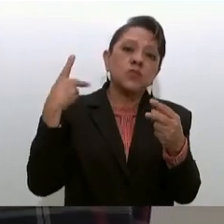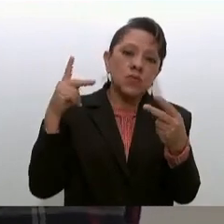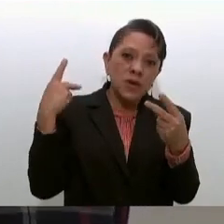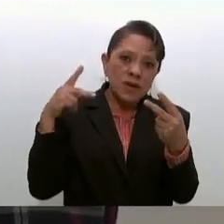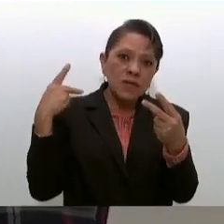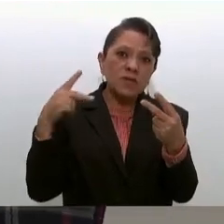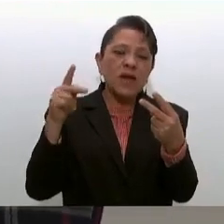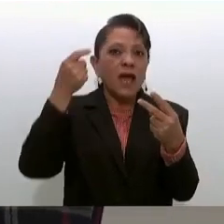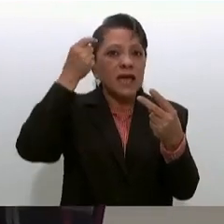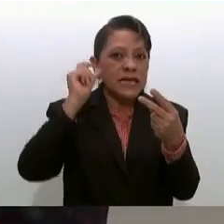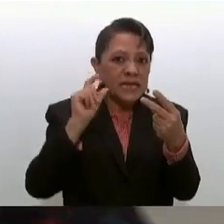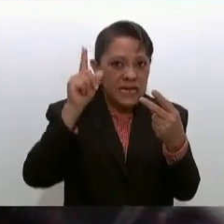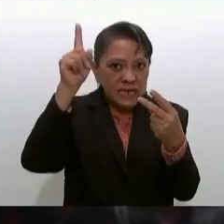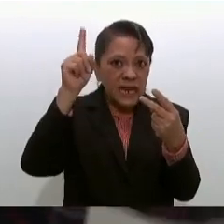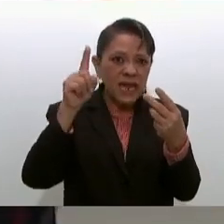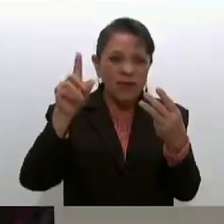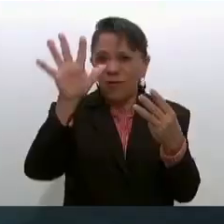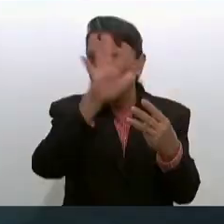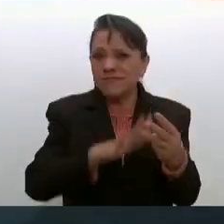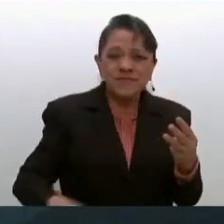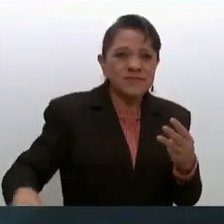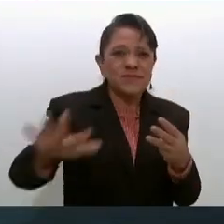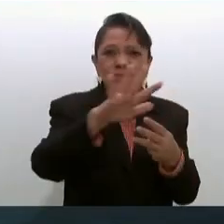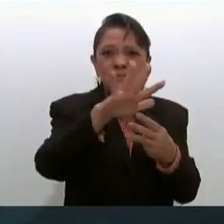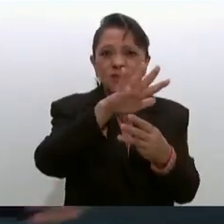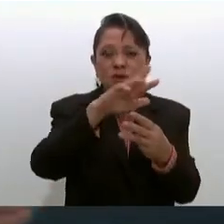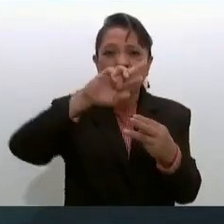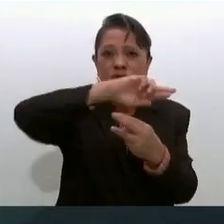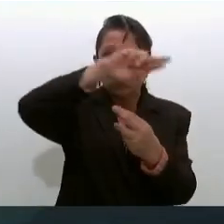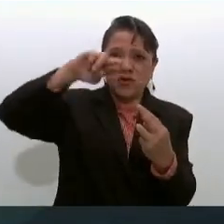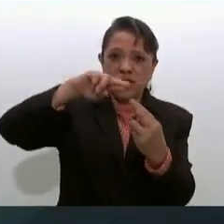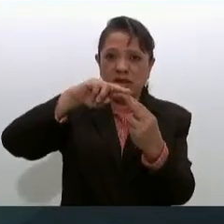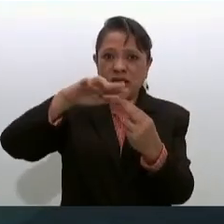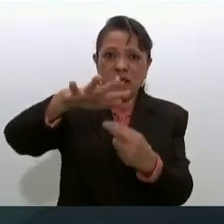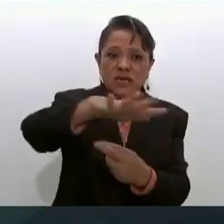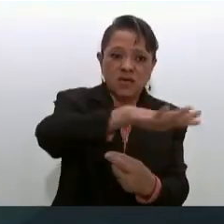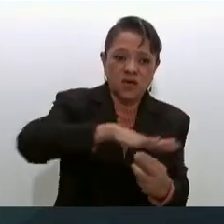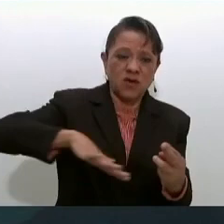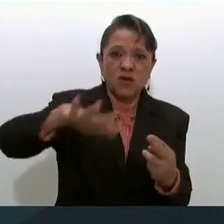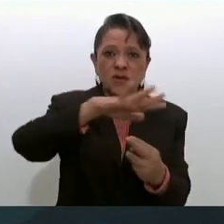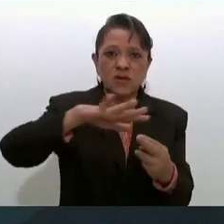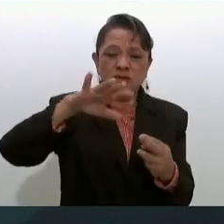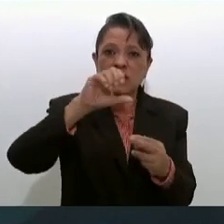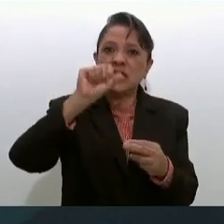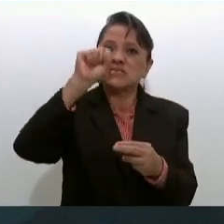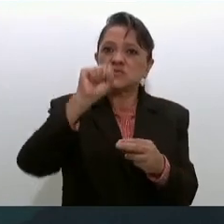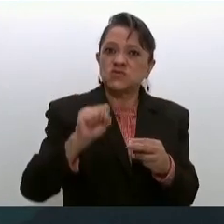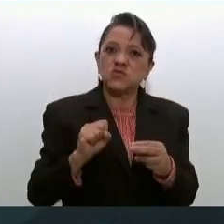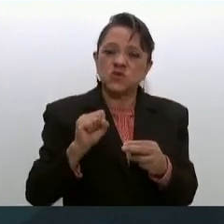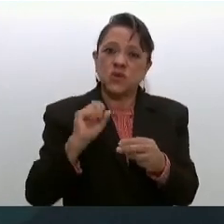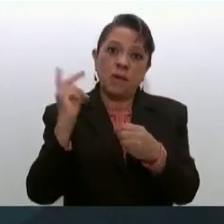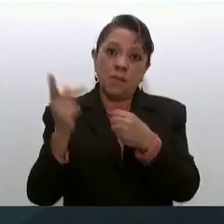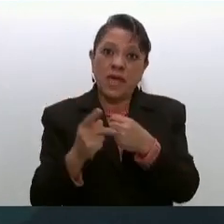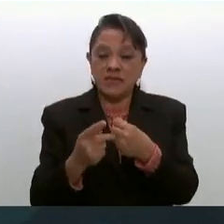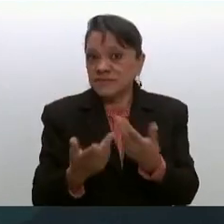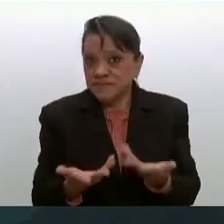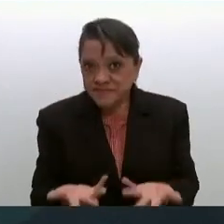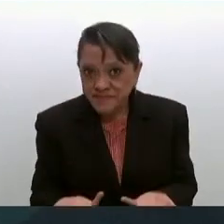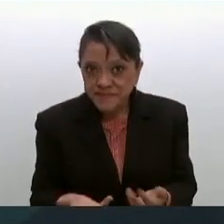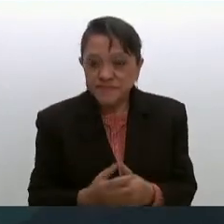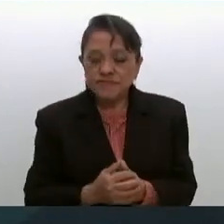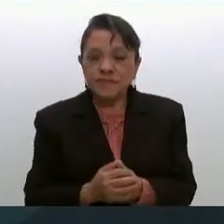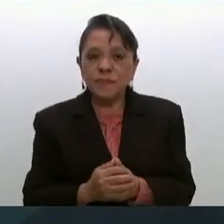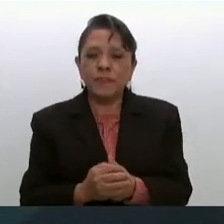campesinos de Guerrero de toda la región del sur de nuestro país bueno pues